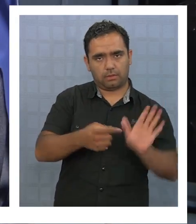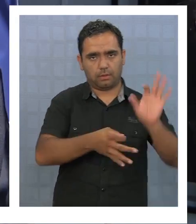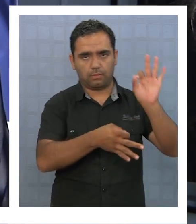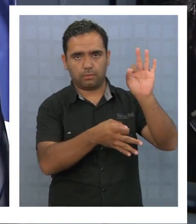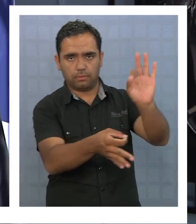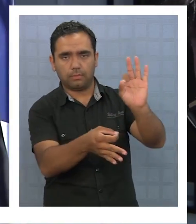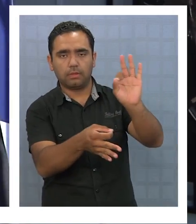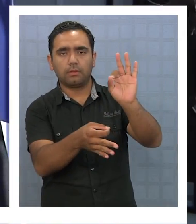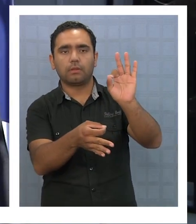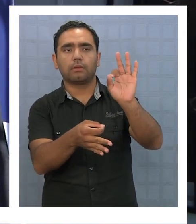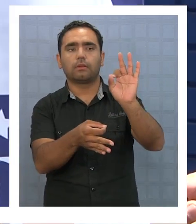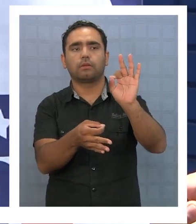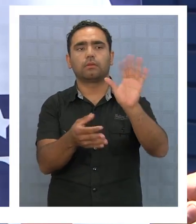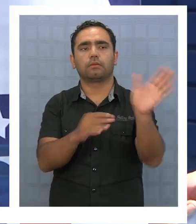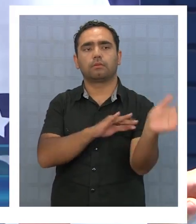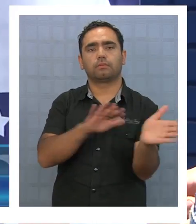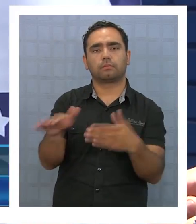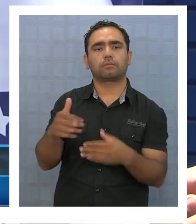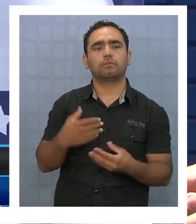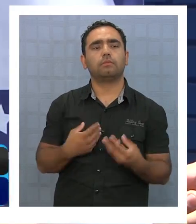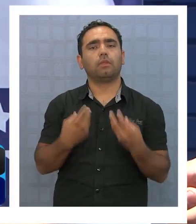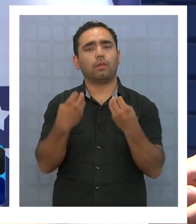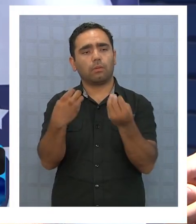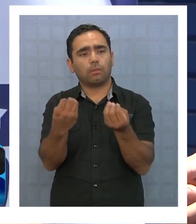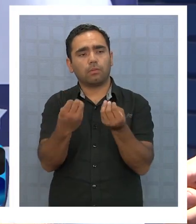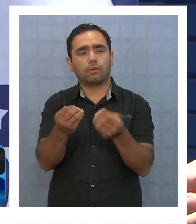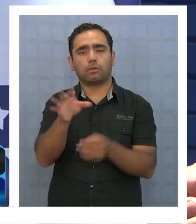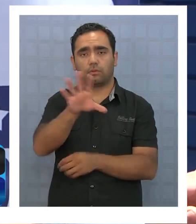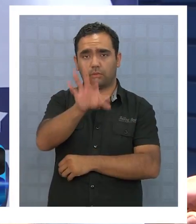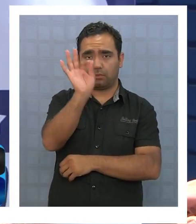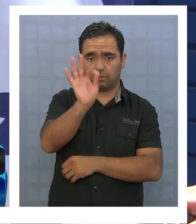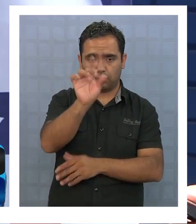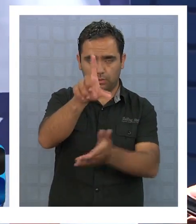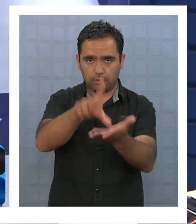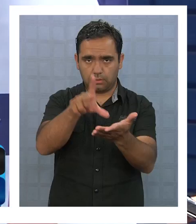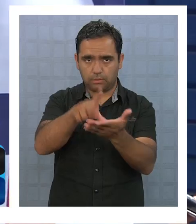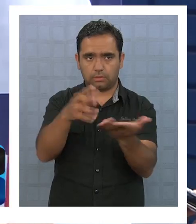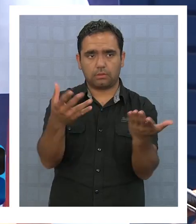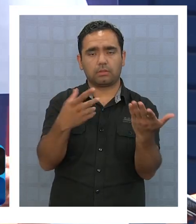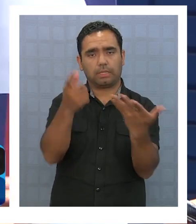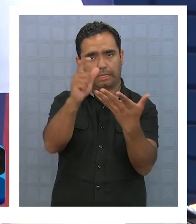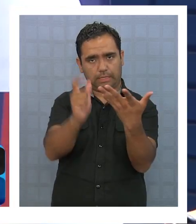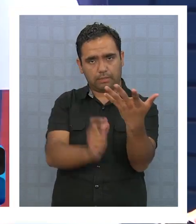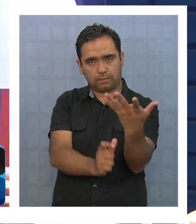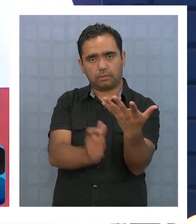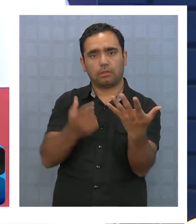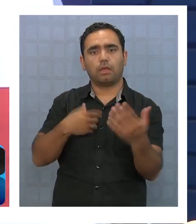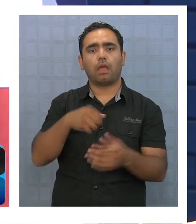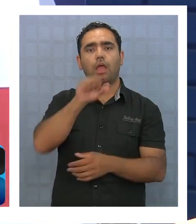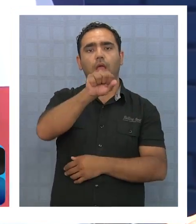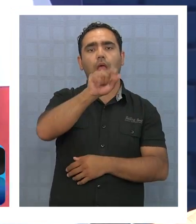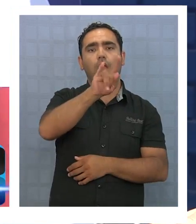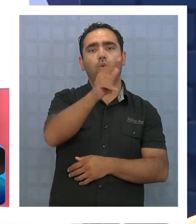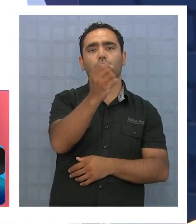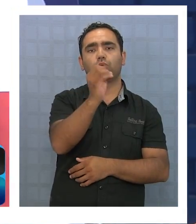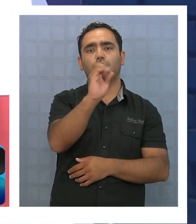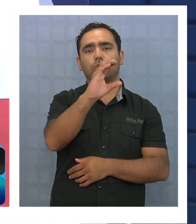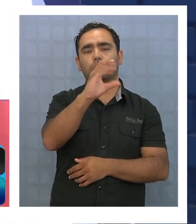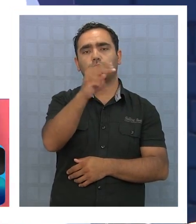presentado a los medios de comunicación. Bueno, y el sector que se seleccionó es un sector bien característico. Tiene un sector de autoconstrucción,